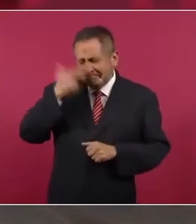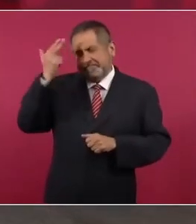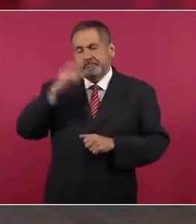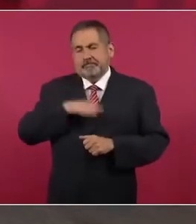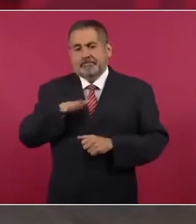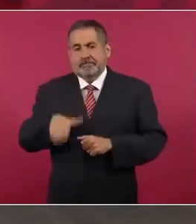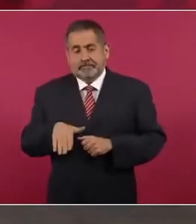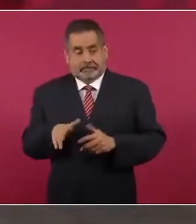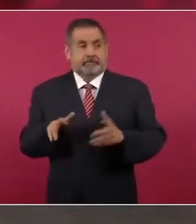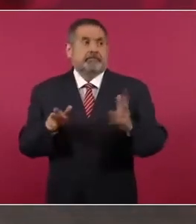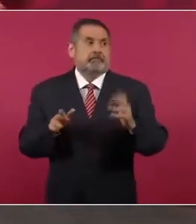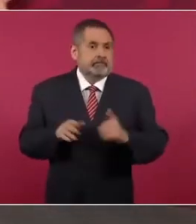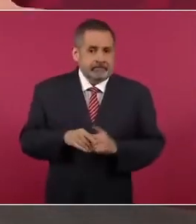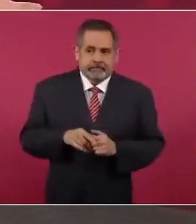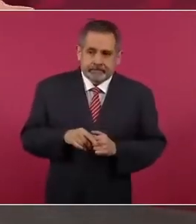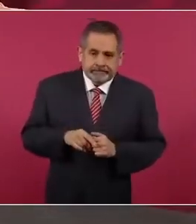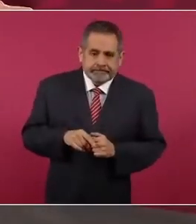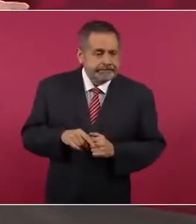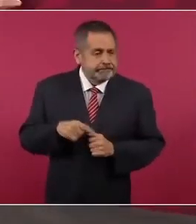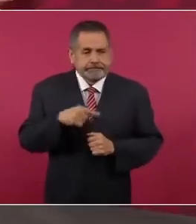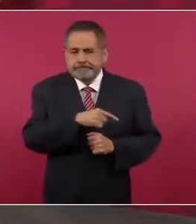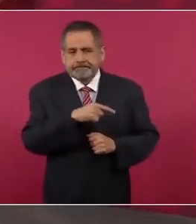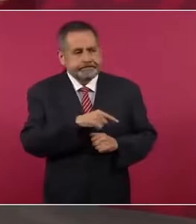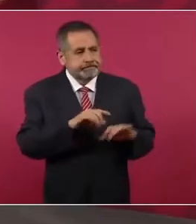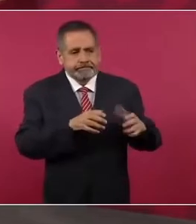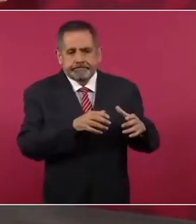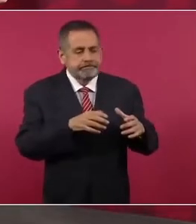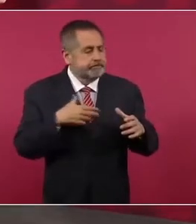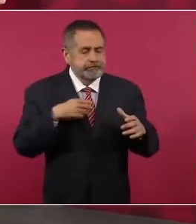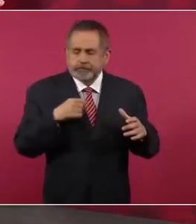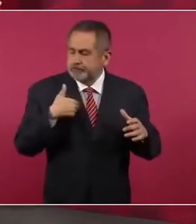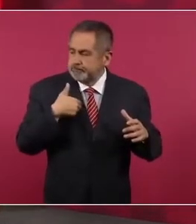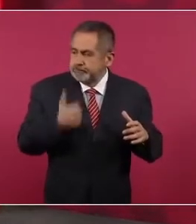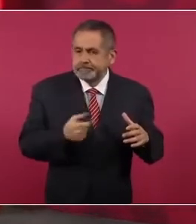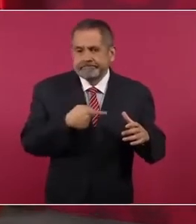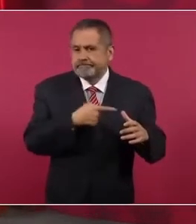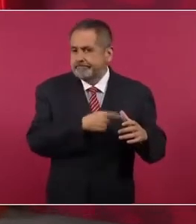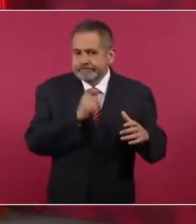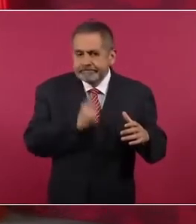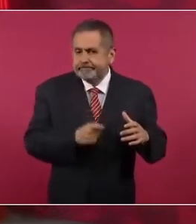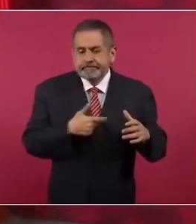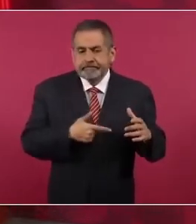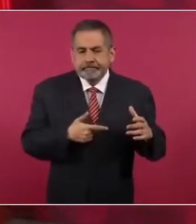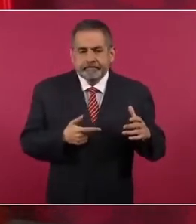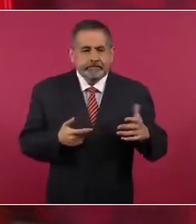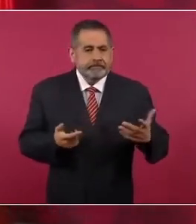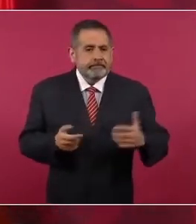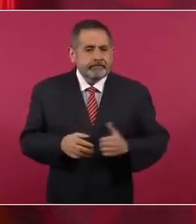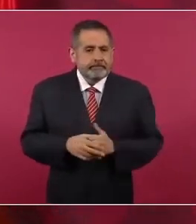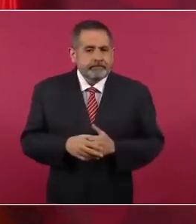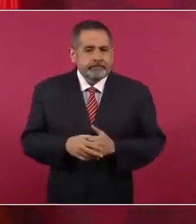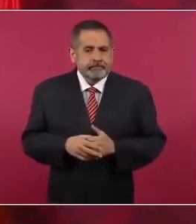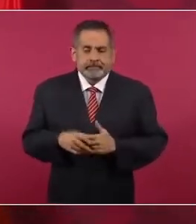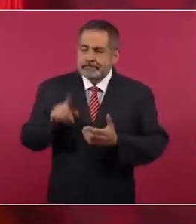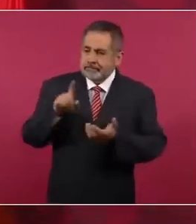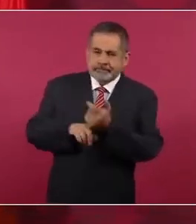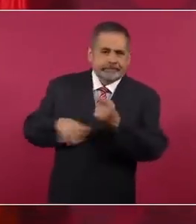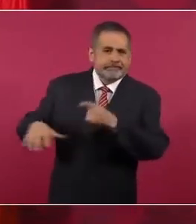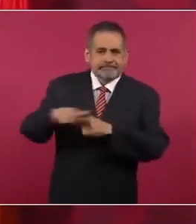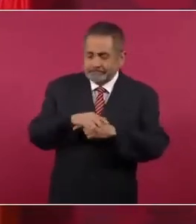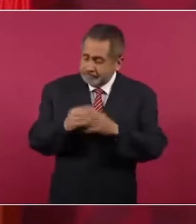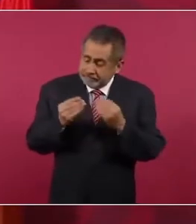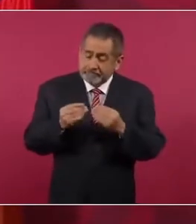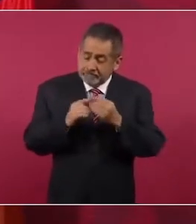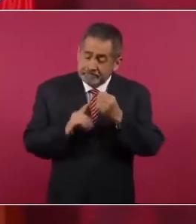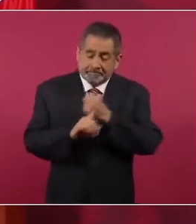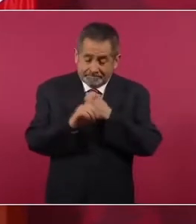Entonces, no entienden que hay una profunda crisis